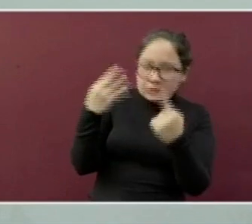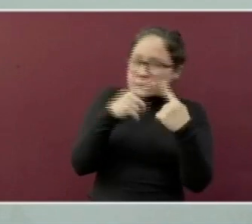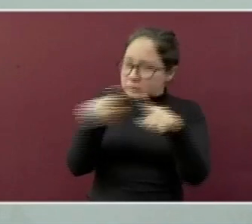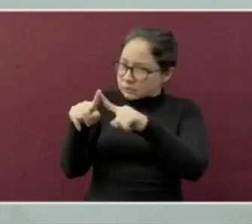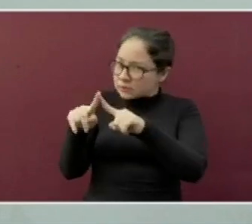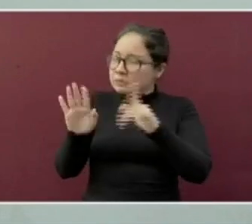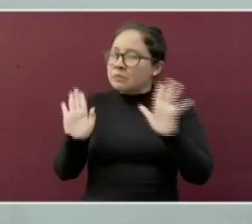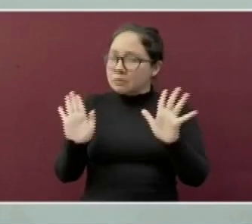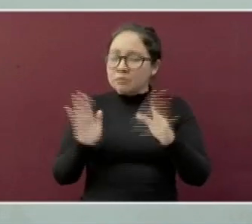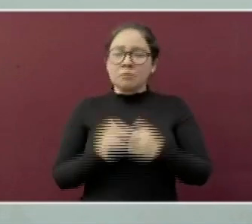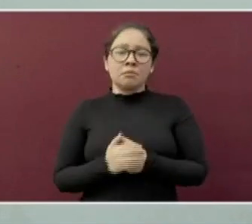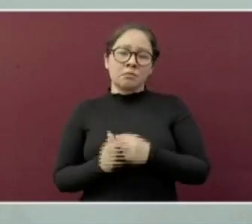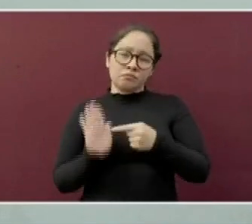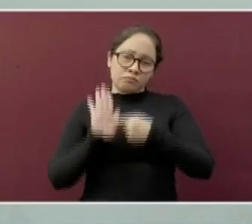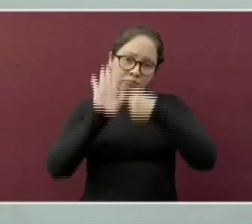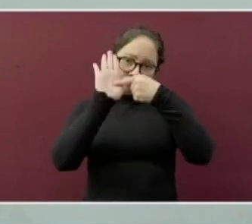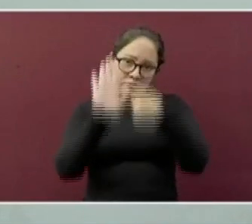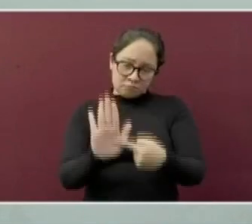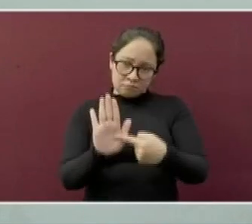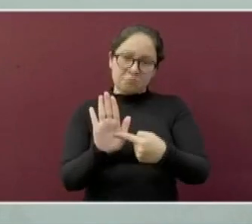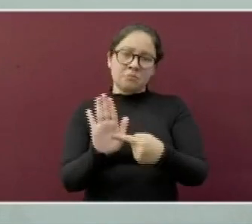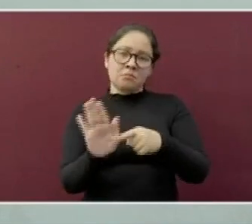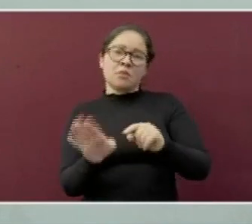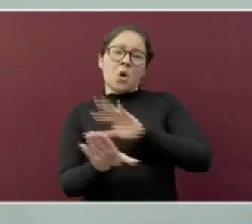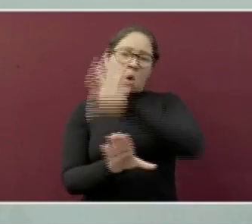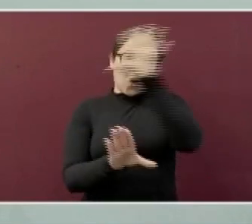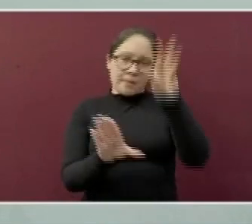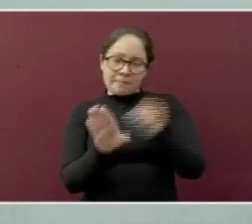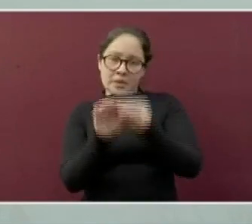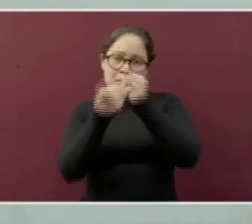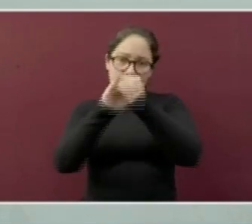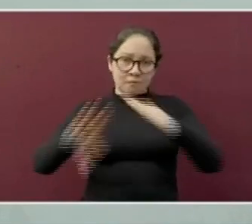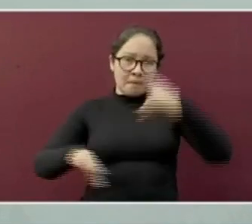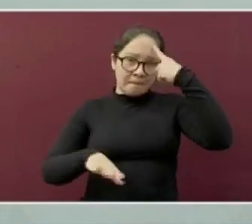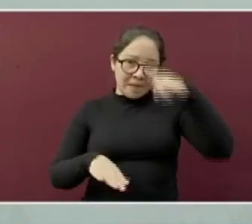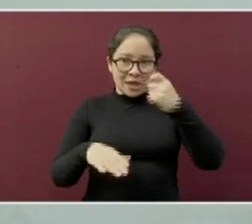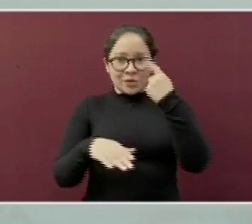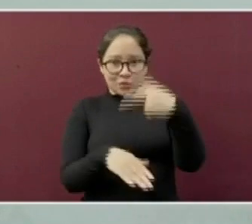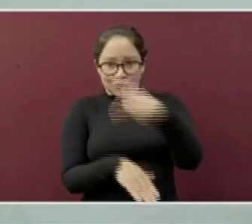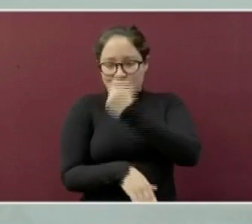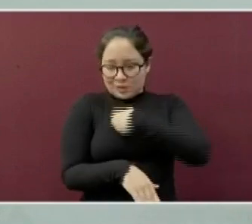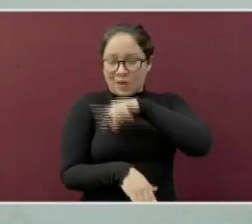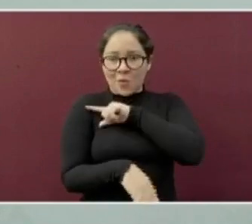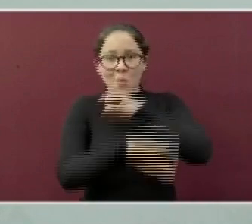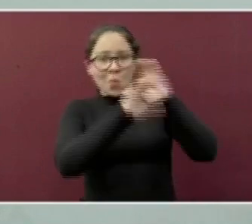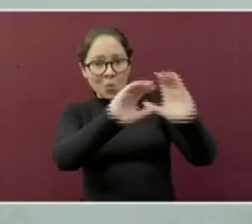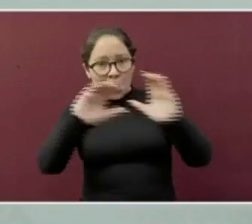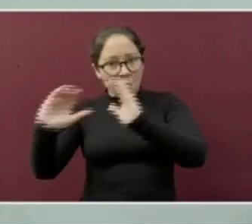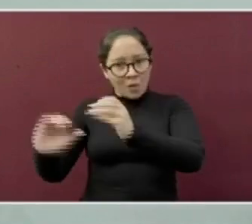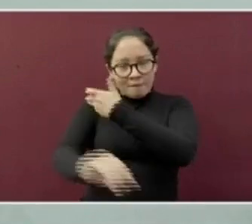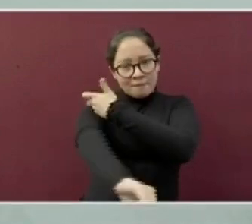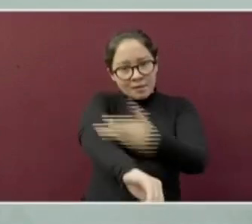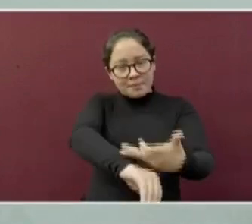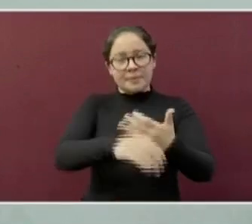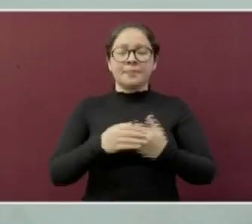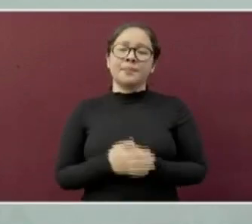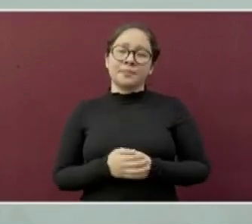con todas las medidas sanitarias en beneficio de la salud de ustedes y su familia.